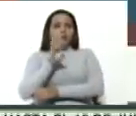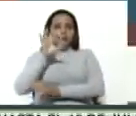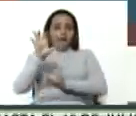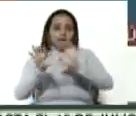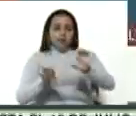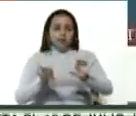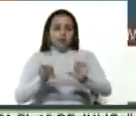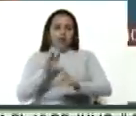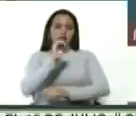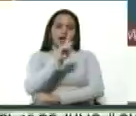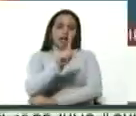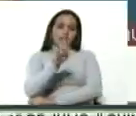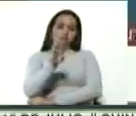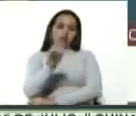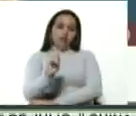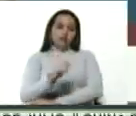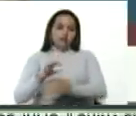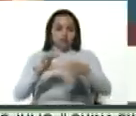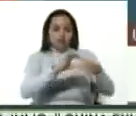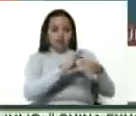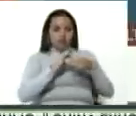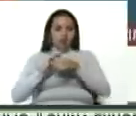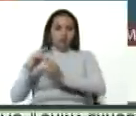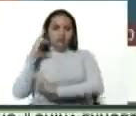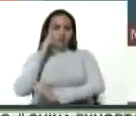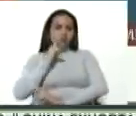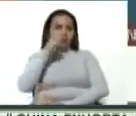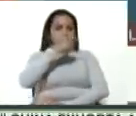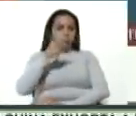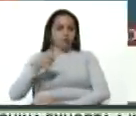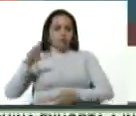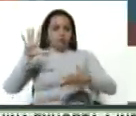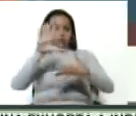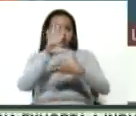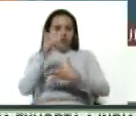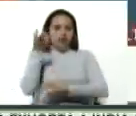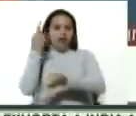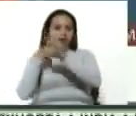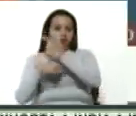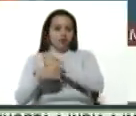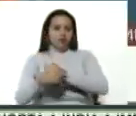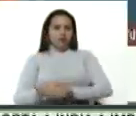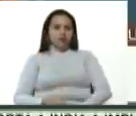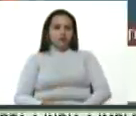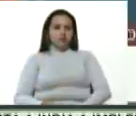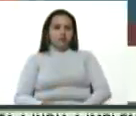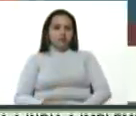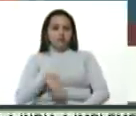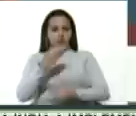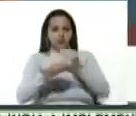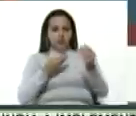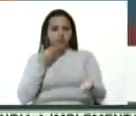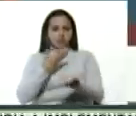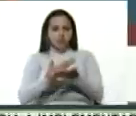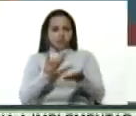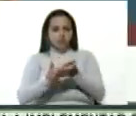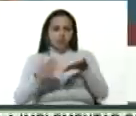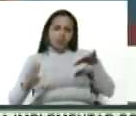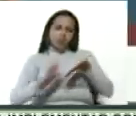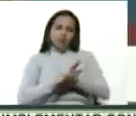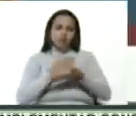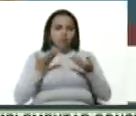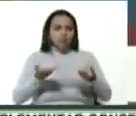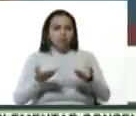del ALBA, la Alianza Bolivariana para los Pueblos de Nuestra América. Ayer planteábamos lo que